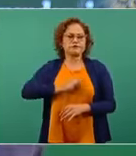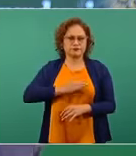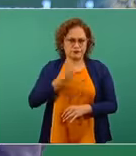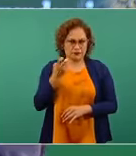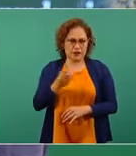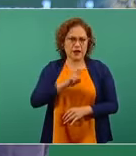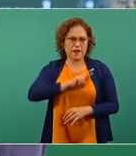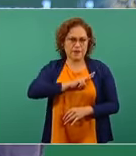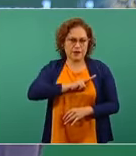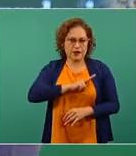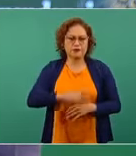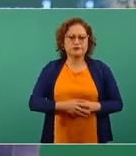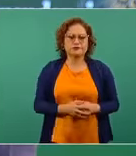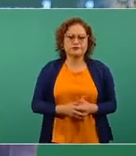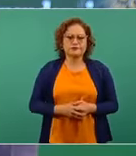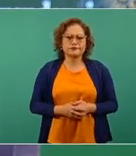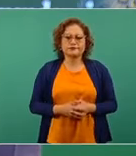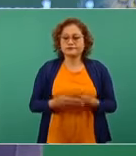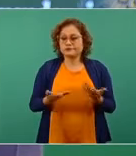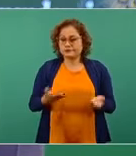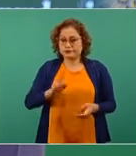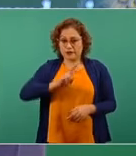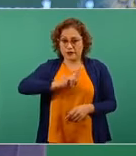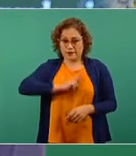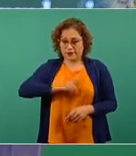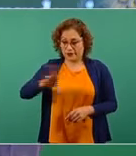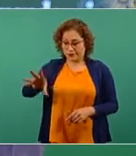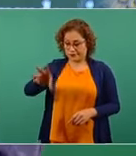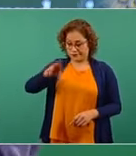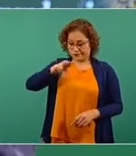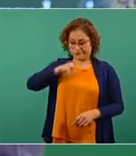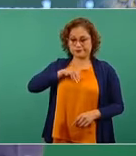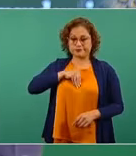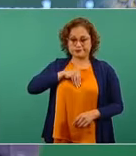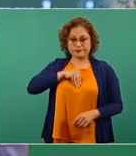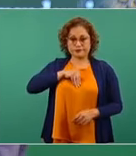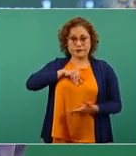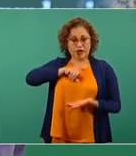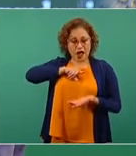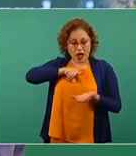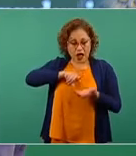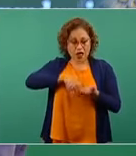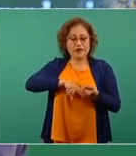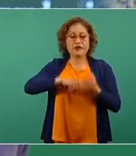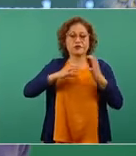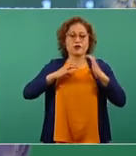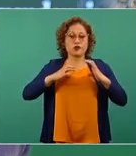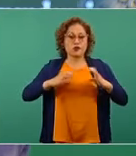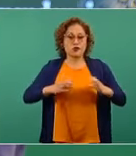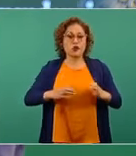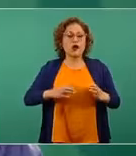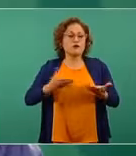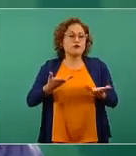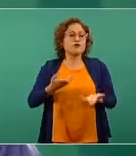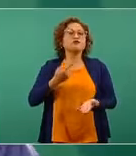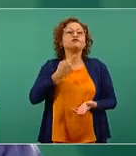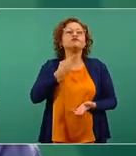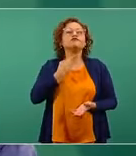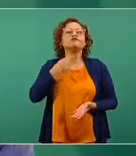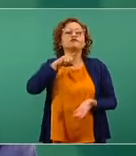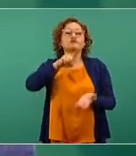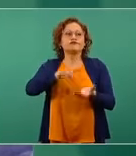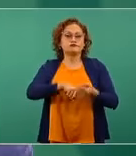Una persona puede recibir el virus y que el virus esté temporalmente en la garganta, pero no infecte.